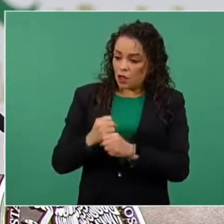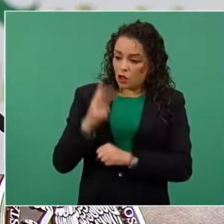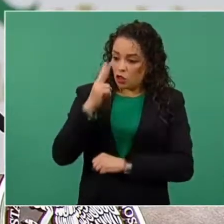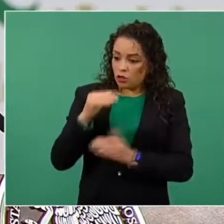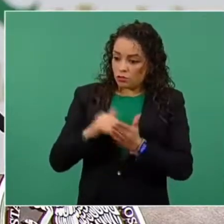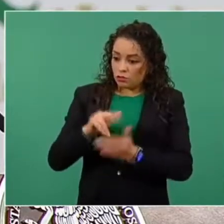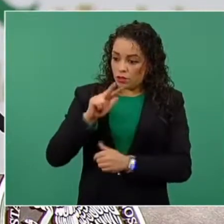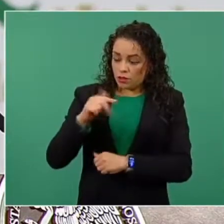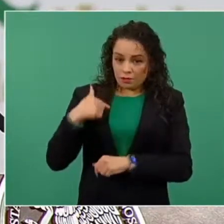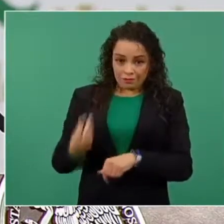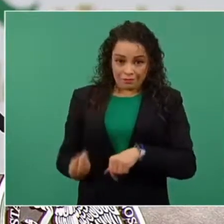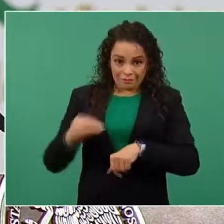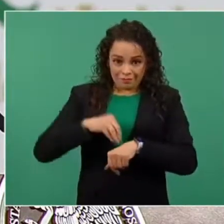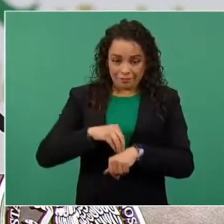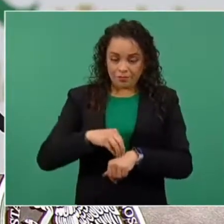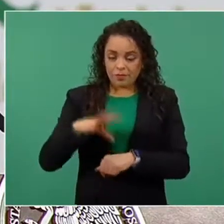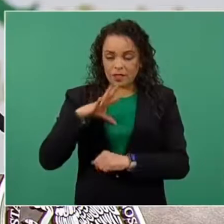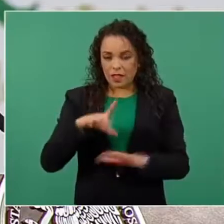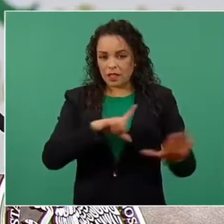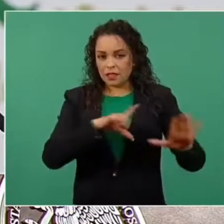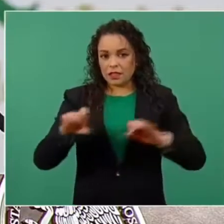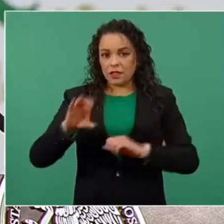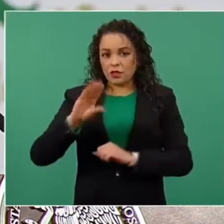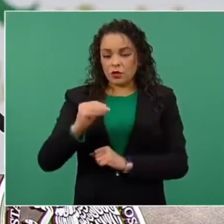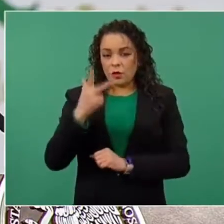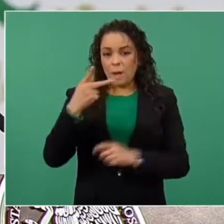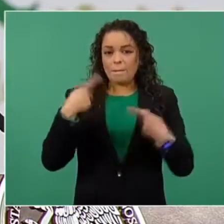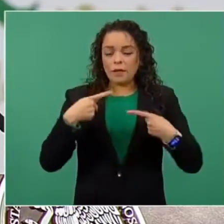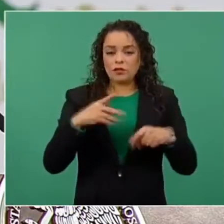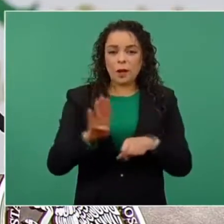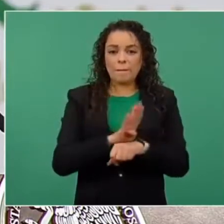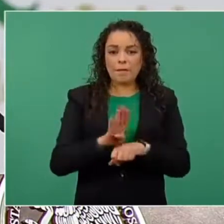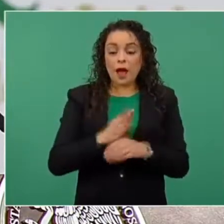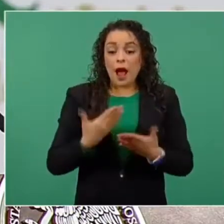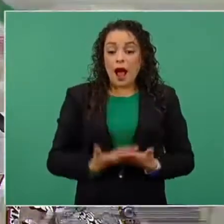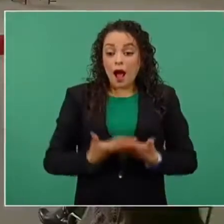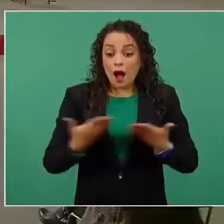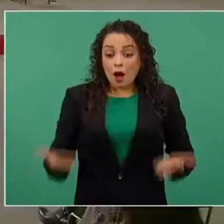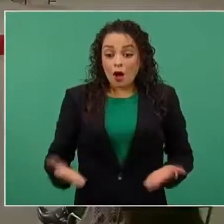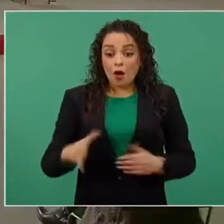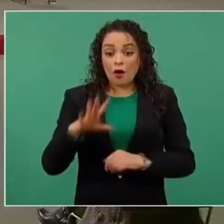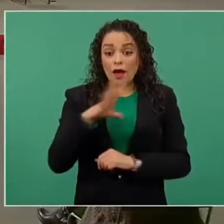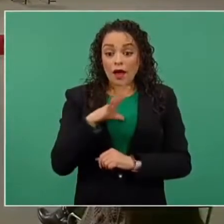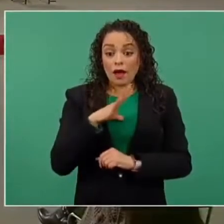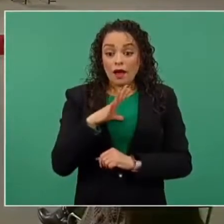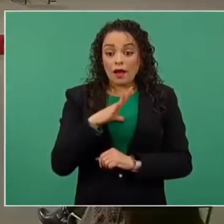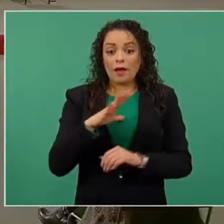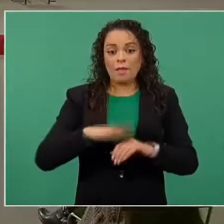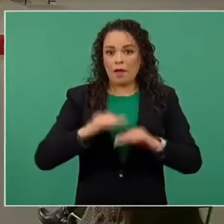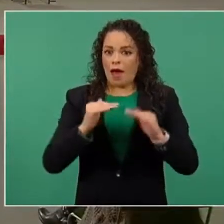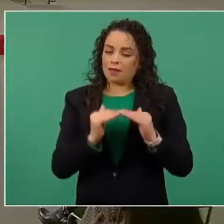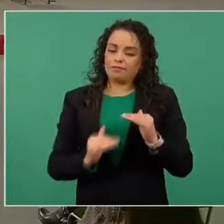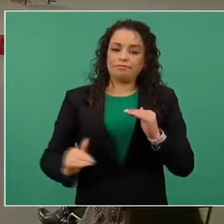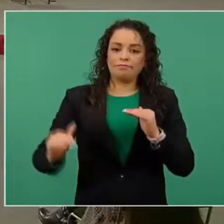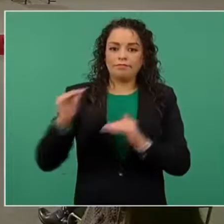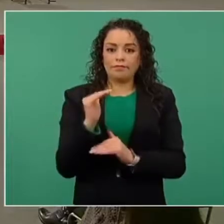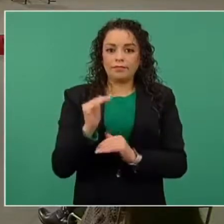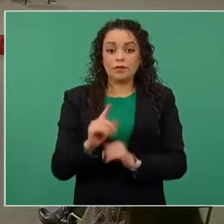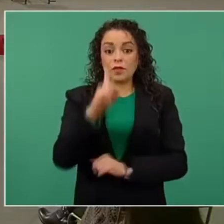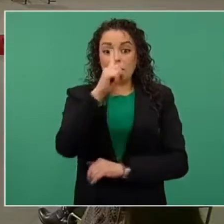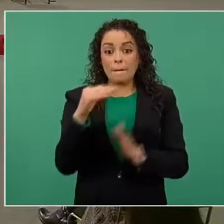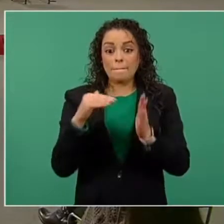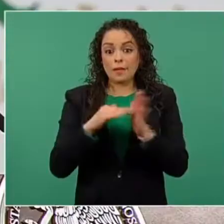solamente 798 beneficiarios, hoy contamos con un incremento de mil